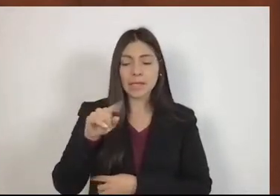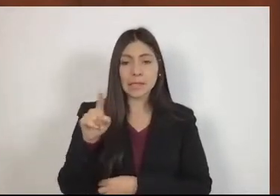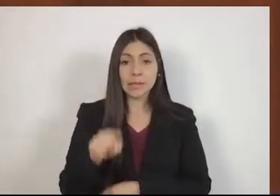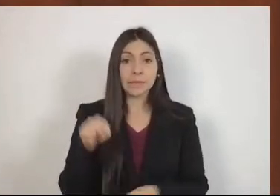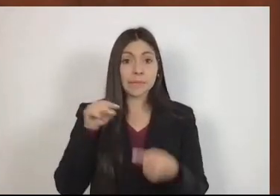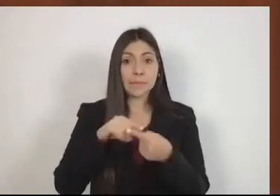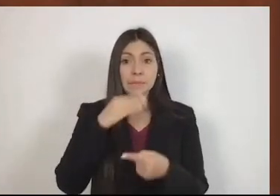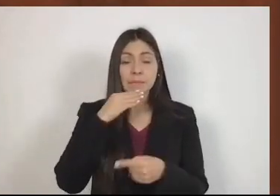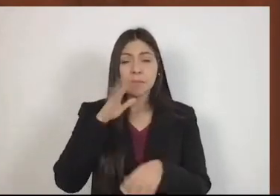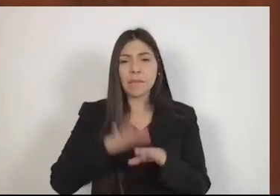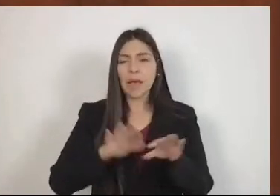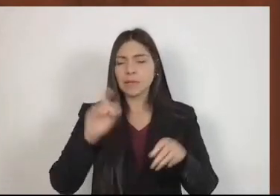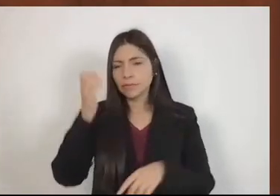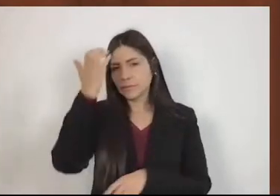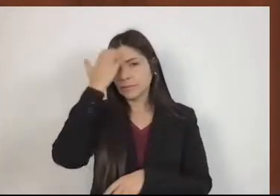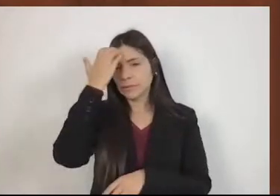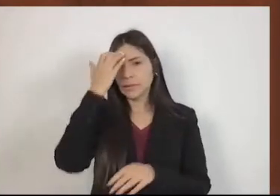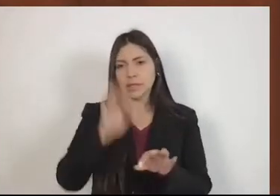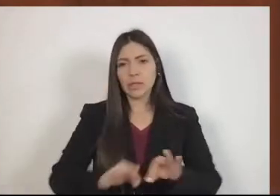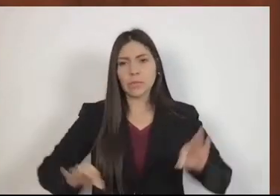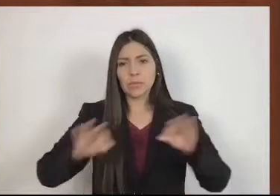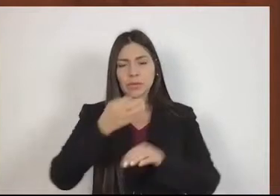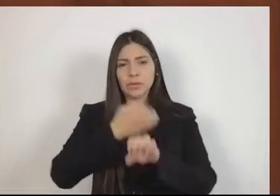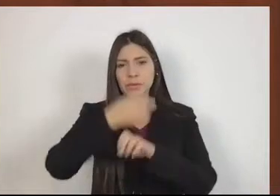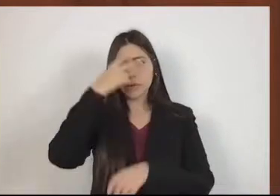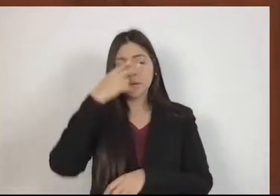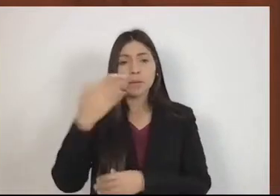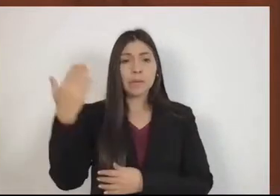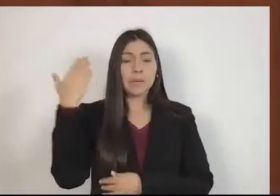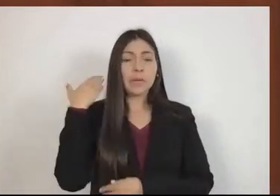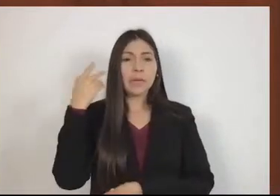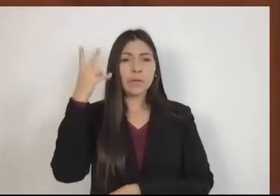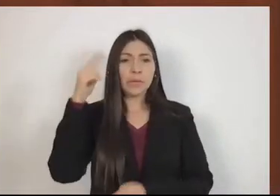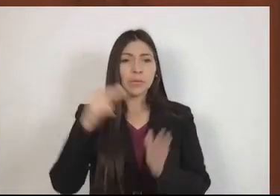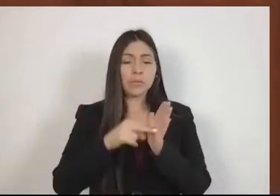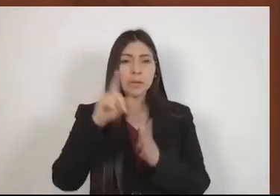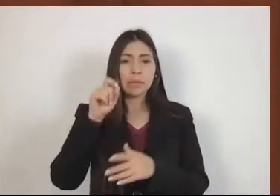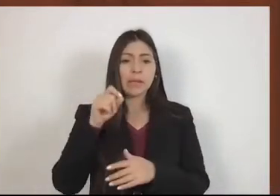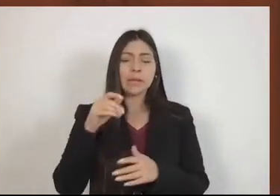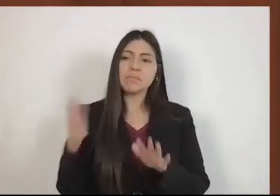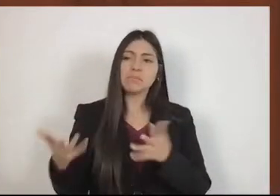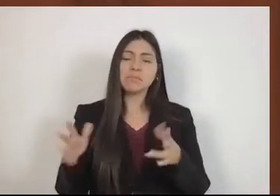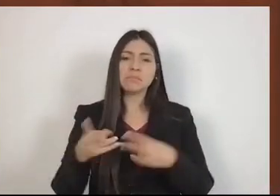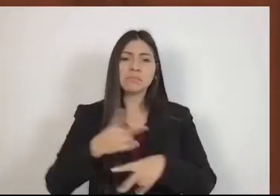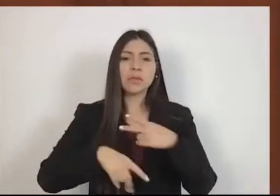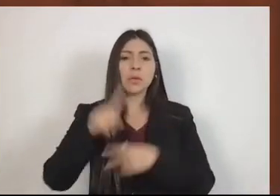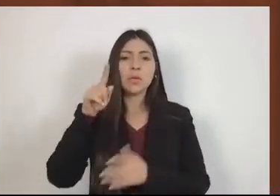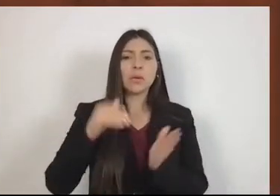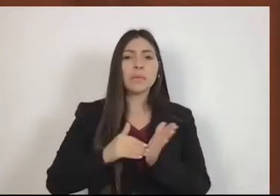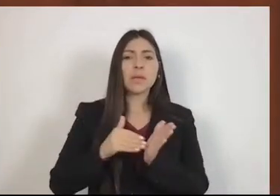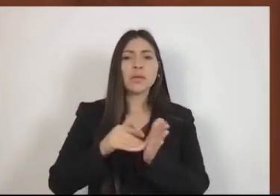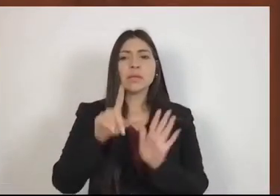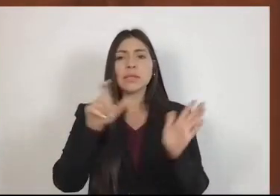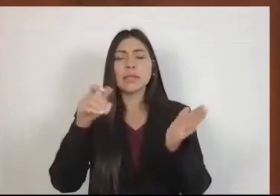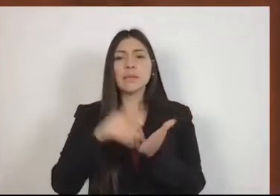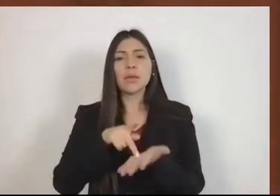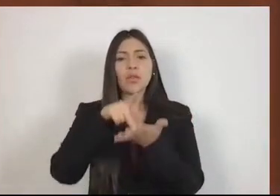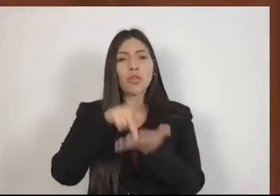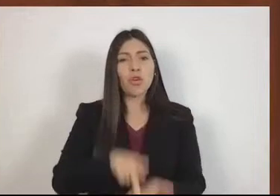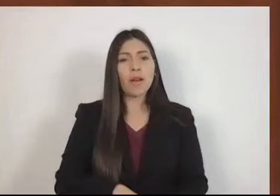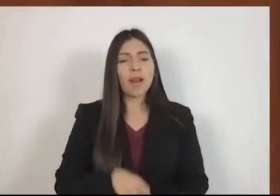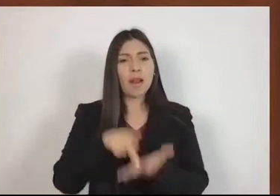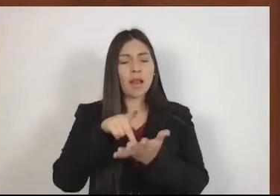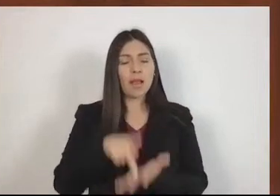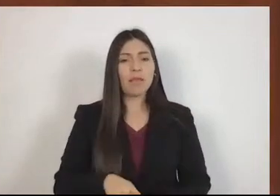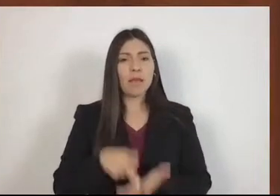2020, se produjeron más de 1.700.000 toneladas, con lo cual los productores mexiquenses se